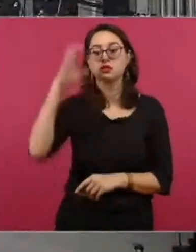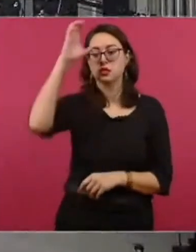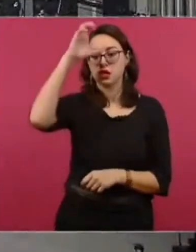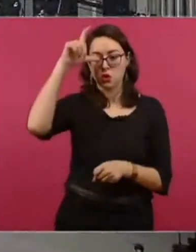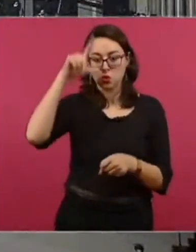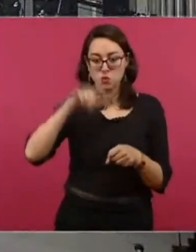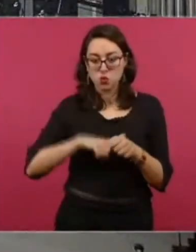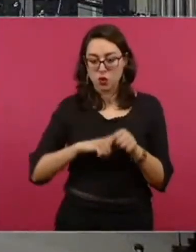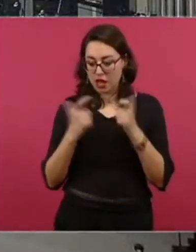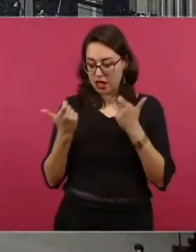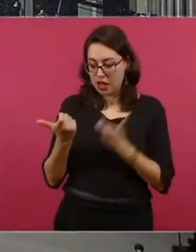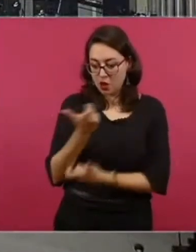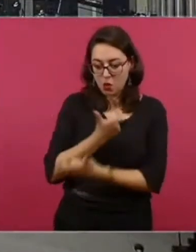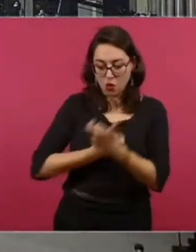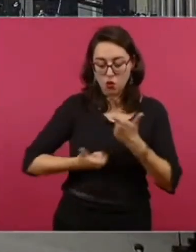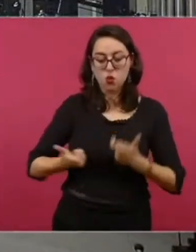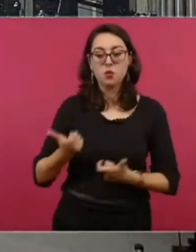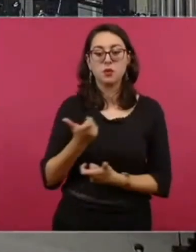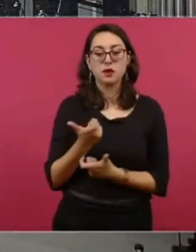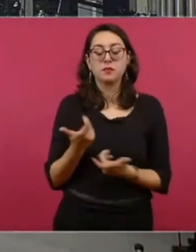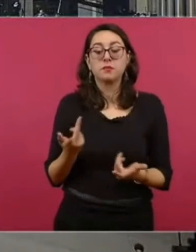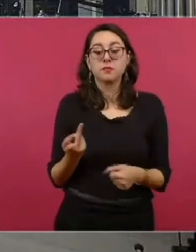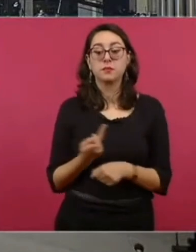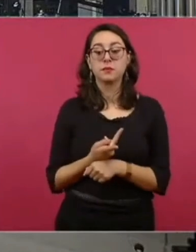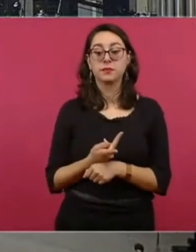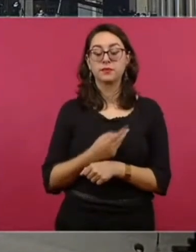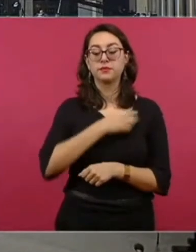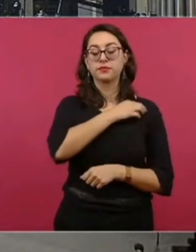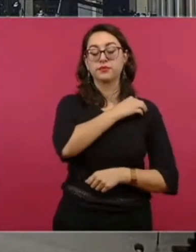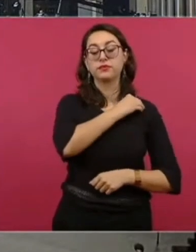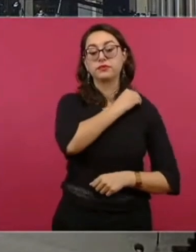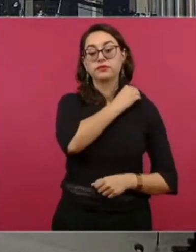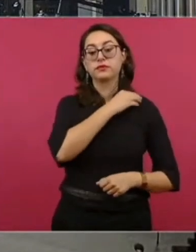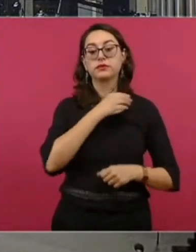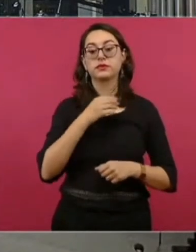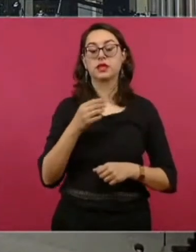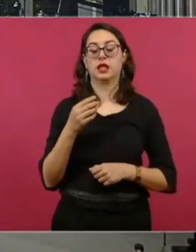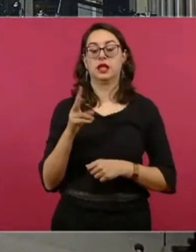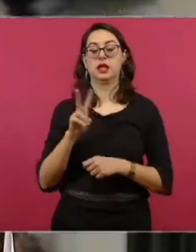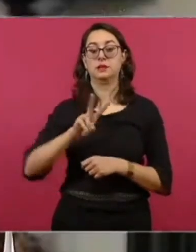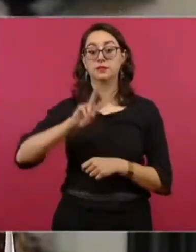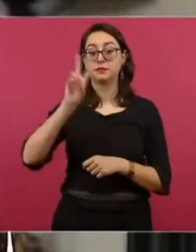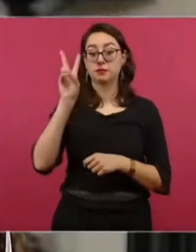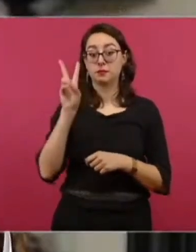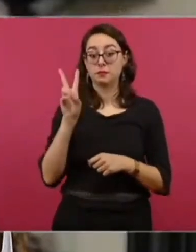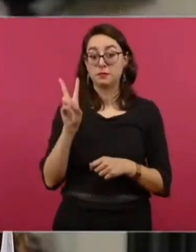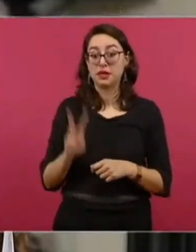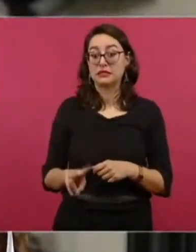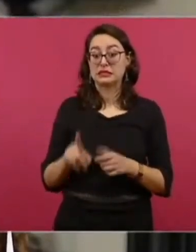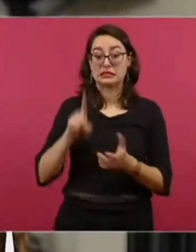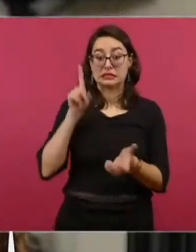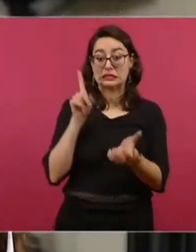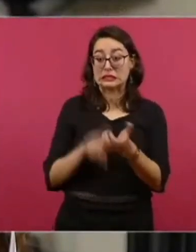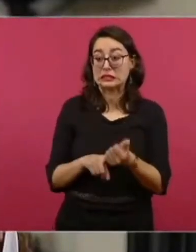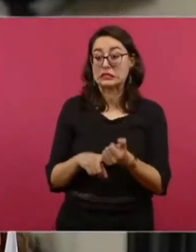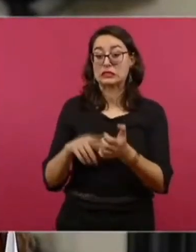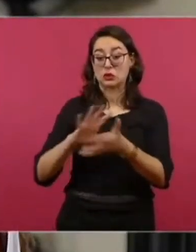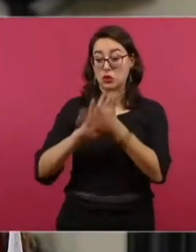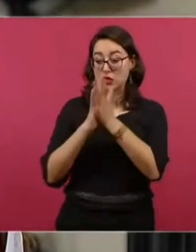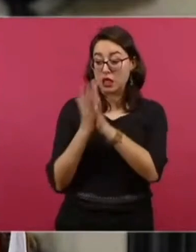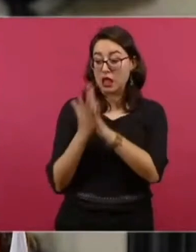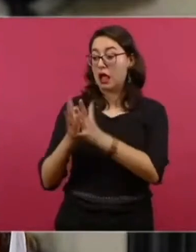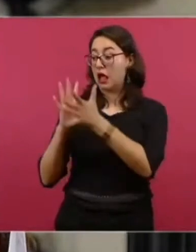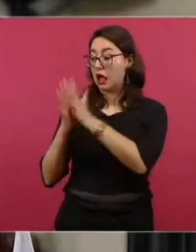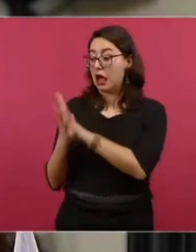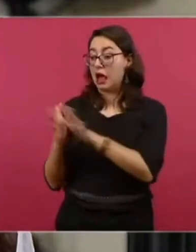culturales y económicas del país, razón por la cual se ha visto directamente afectada por las profundas transformaciones